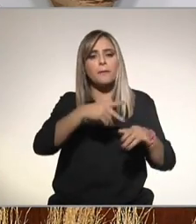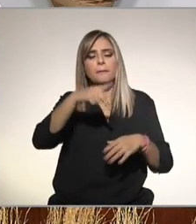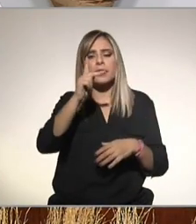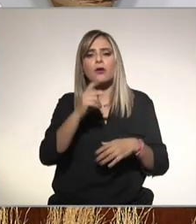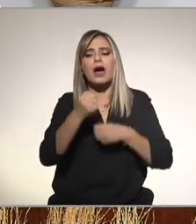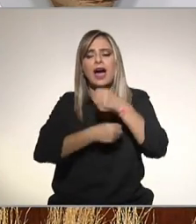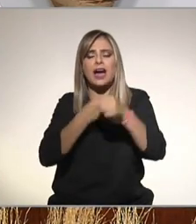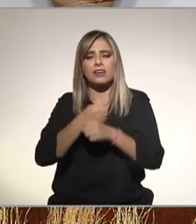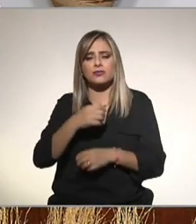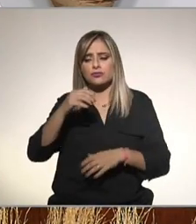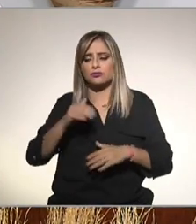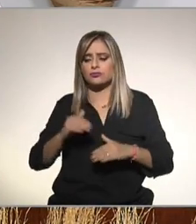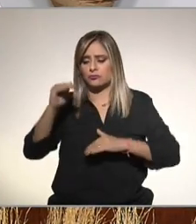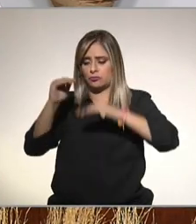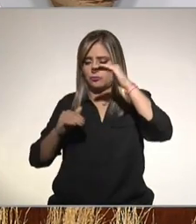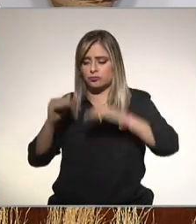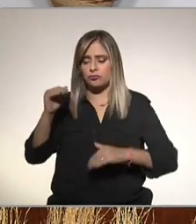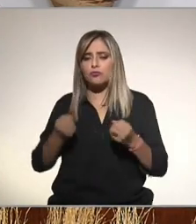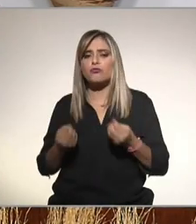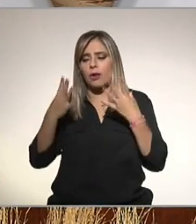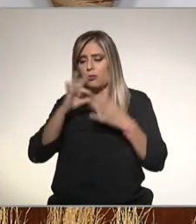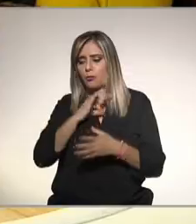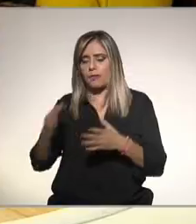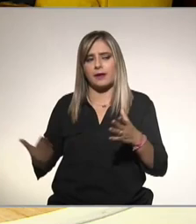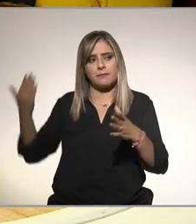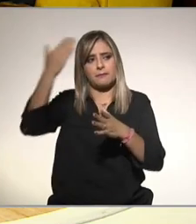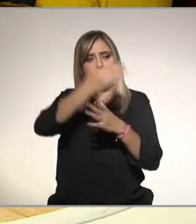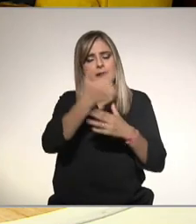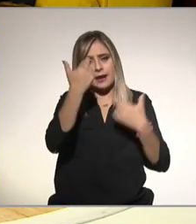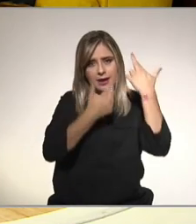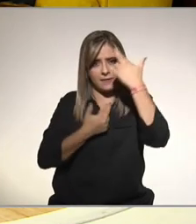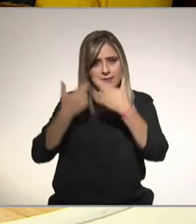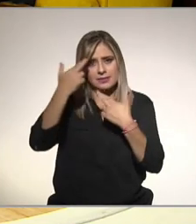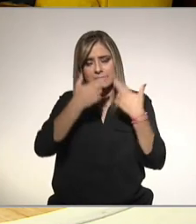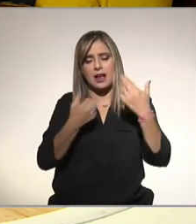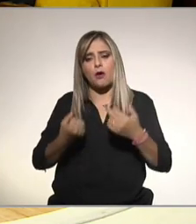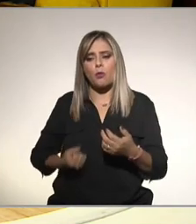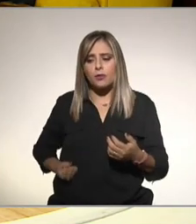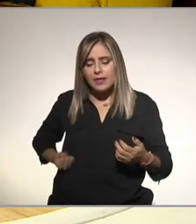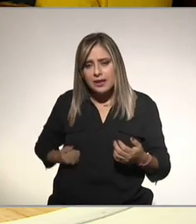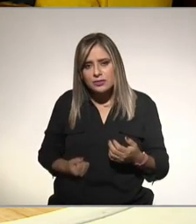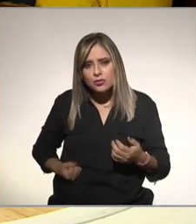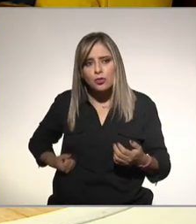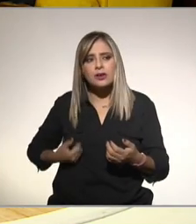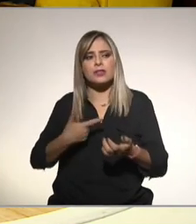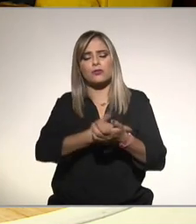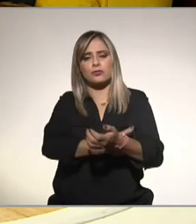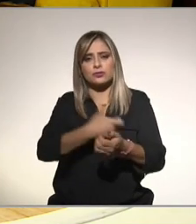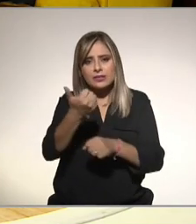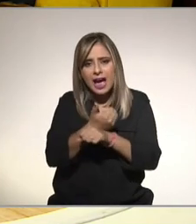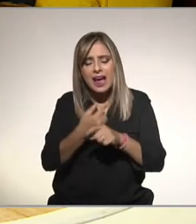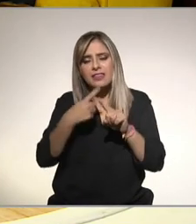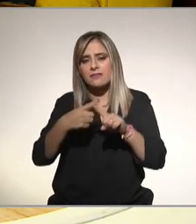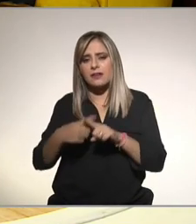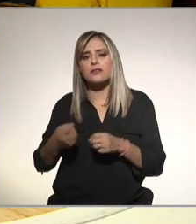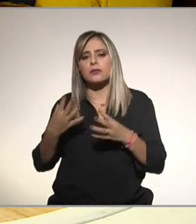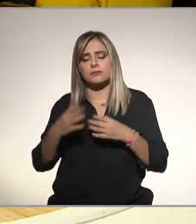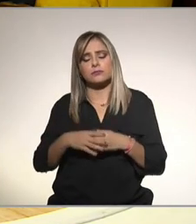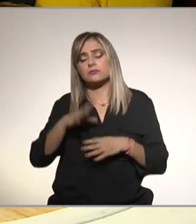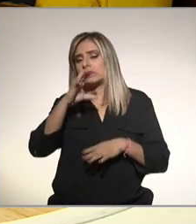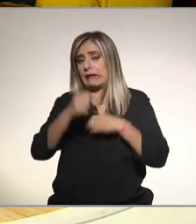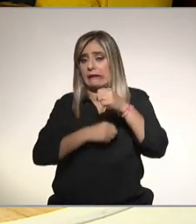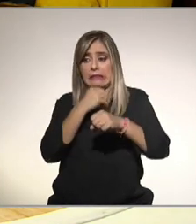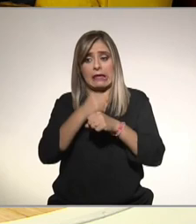partir de qué edad sugerirían ustedes que acudieran a hacerse yo creo que para empezar un ultrasonido que es probablemente lo más accesible no hay una edad